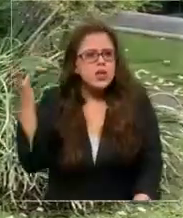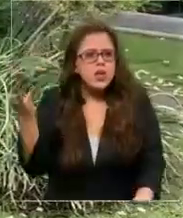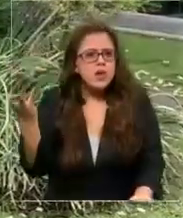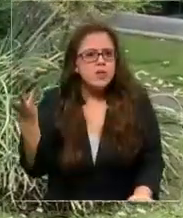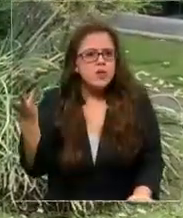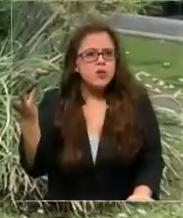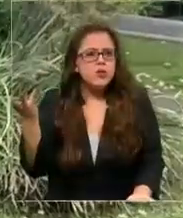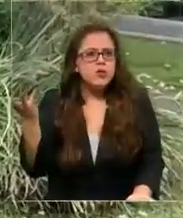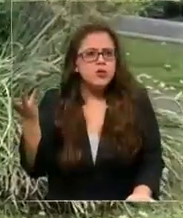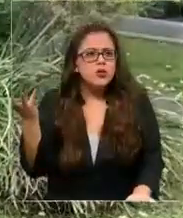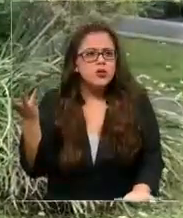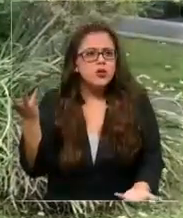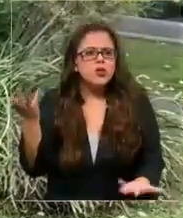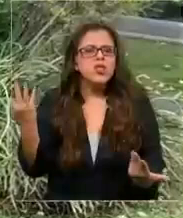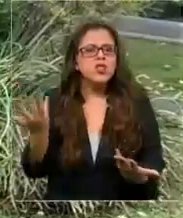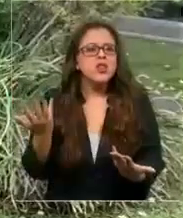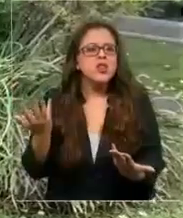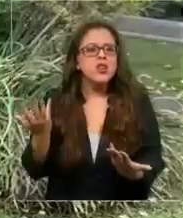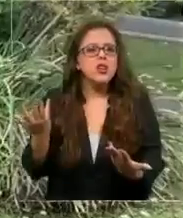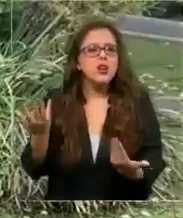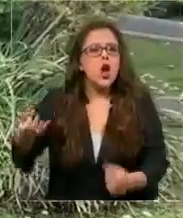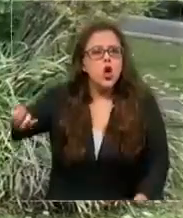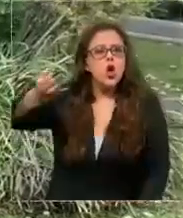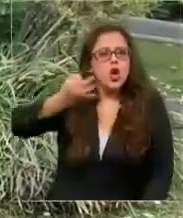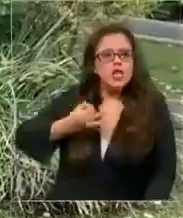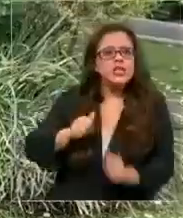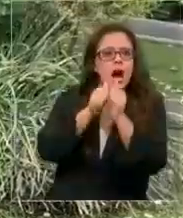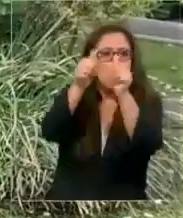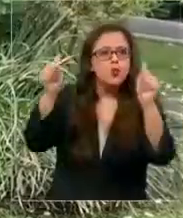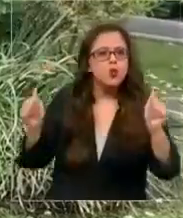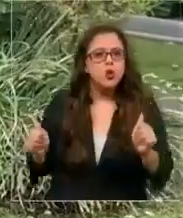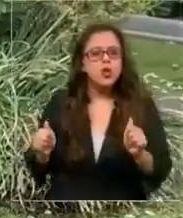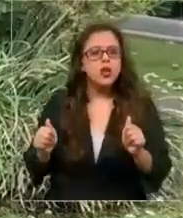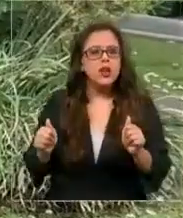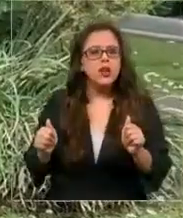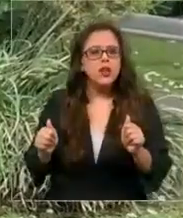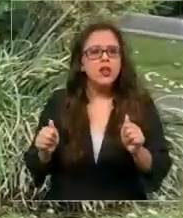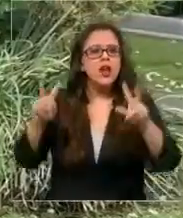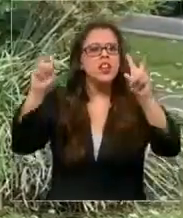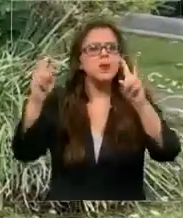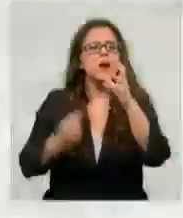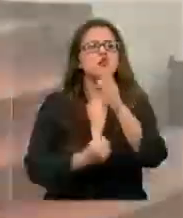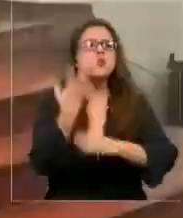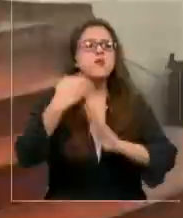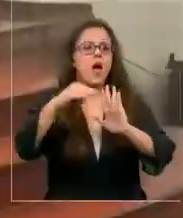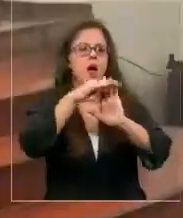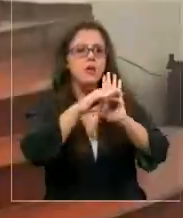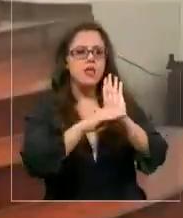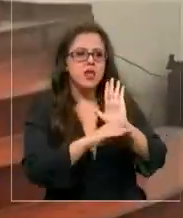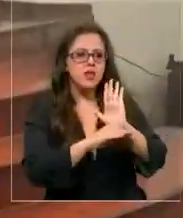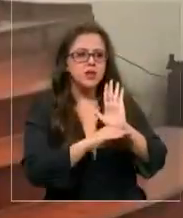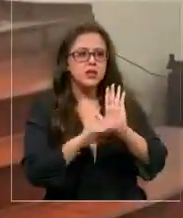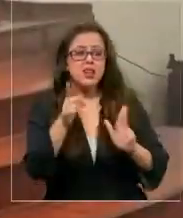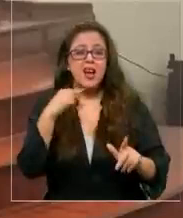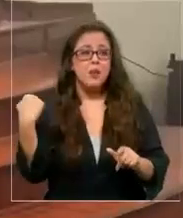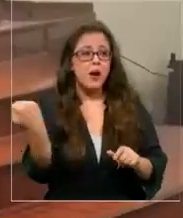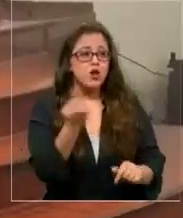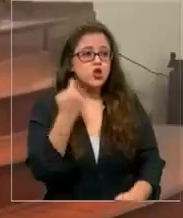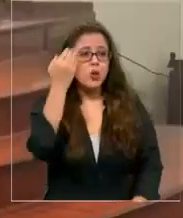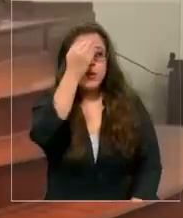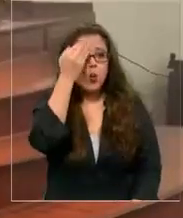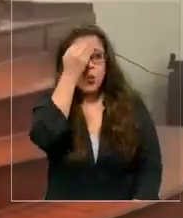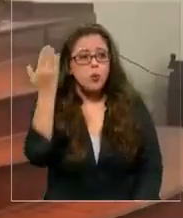racionalidad el criterio utilizado por la autoridad en su definición de las nuevas medidas. Nos parece tremendamente